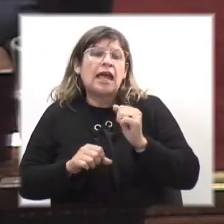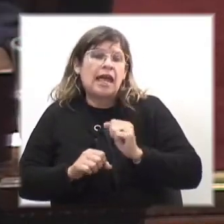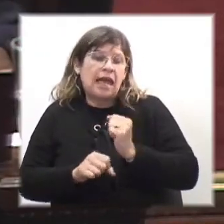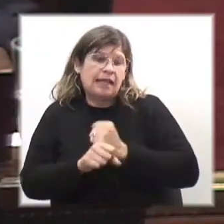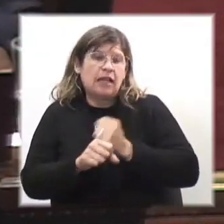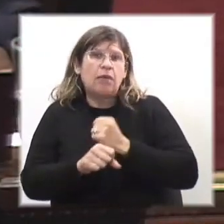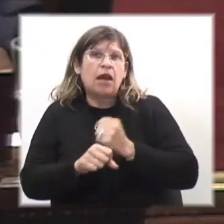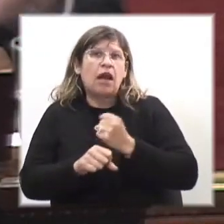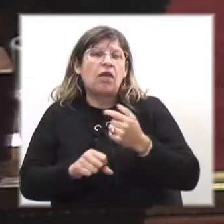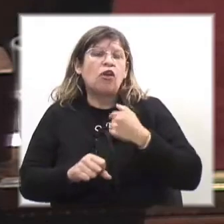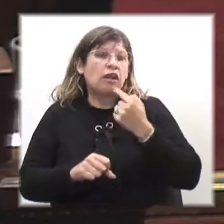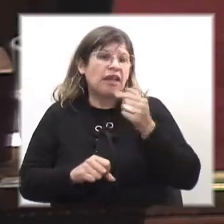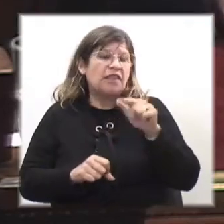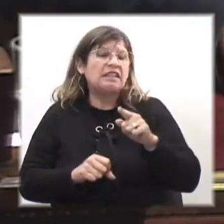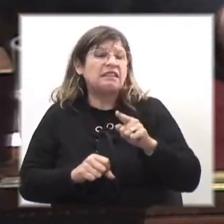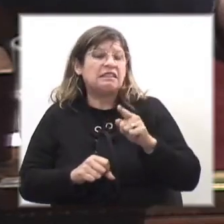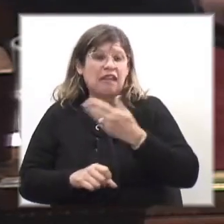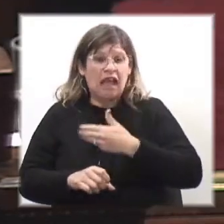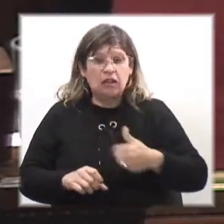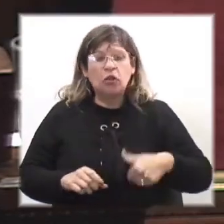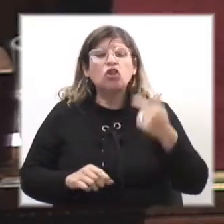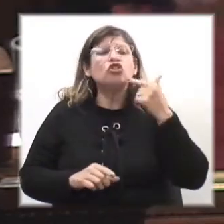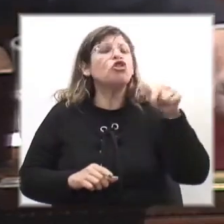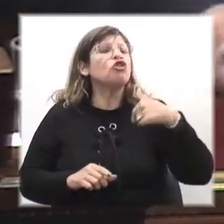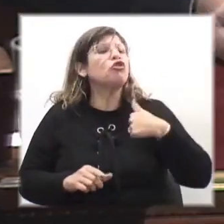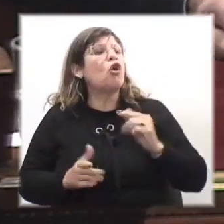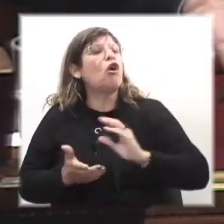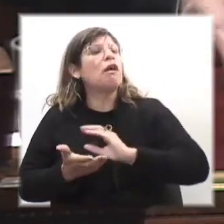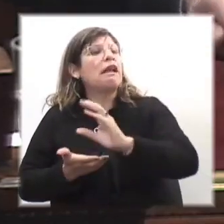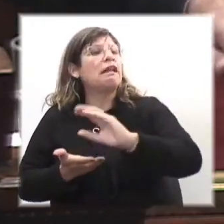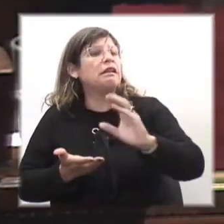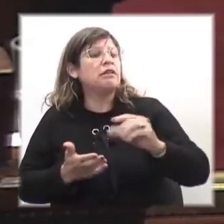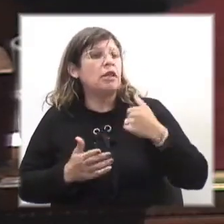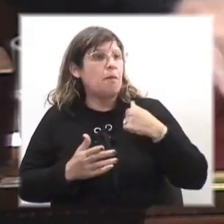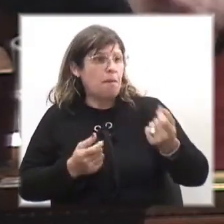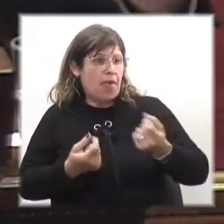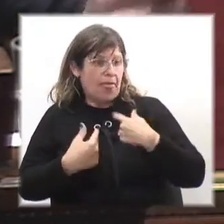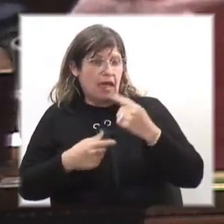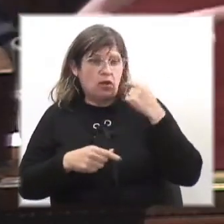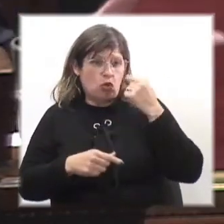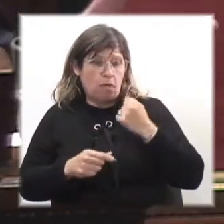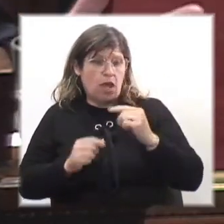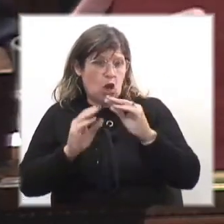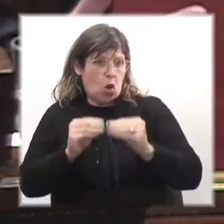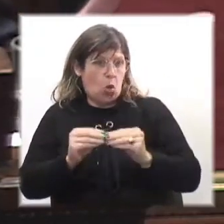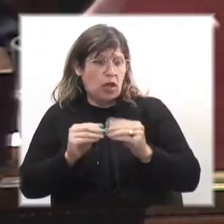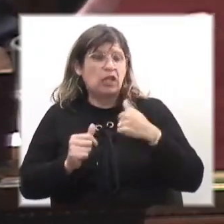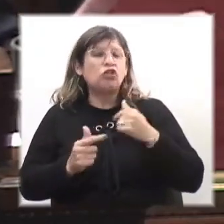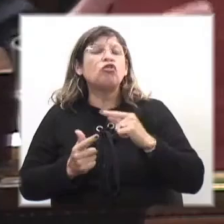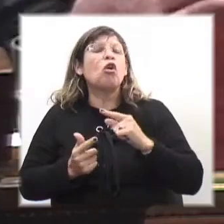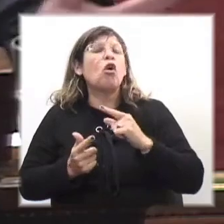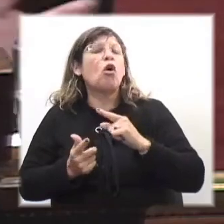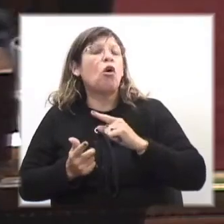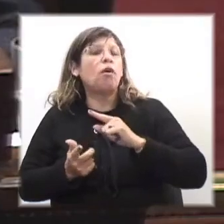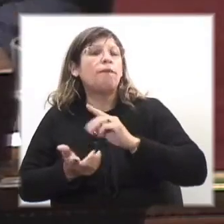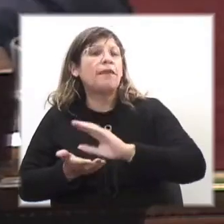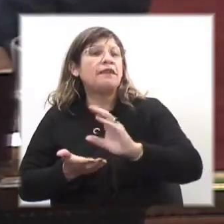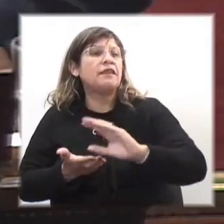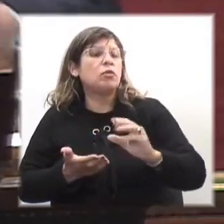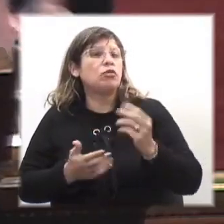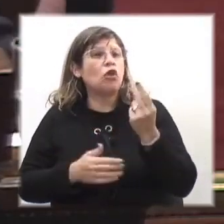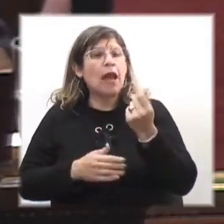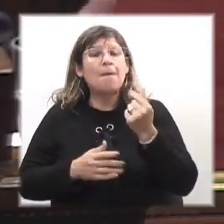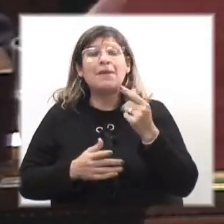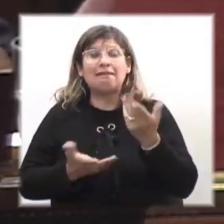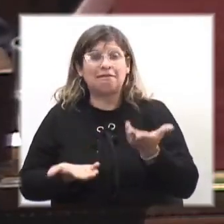yo soy el que distribuyo la plata, me das el número de cuenta, me meto en tu caja del patrón y yo distribuyo la plata a las propinas. O sea, es